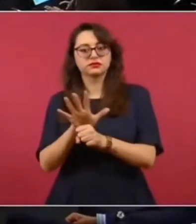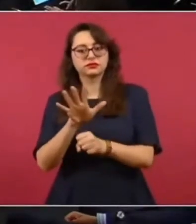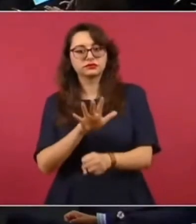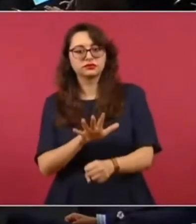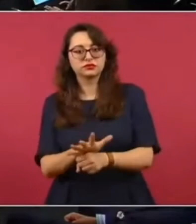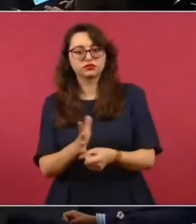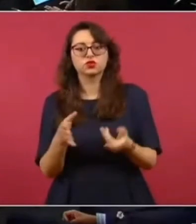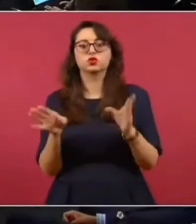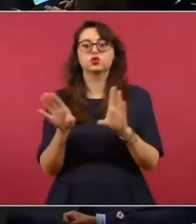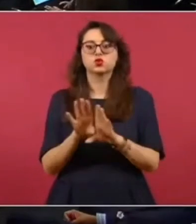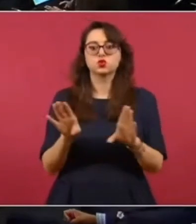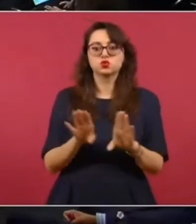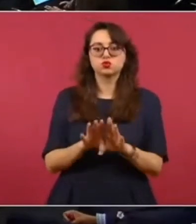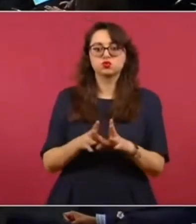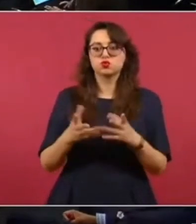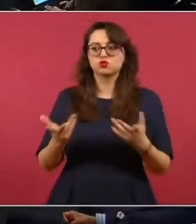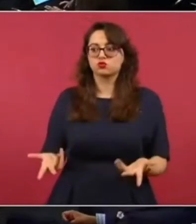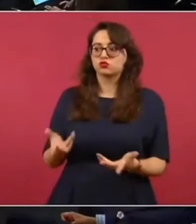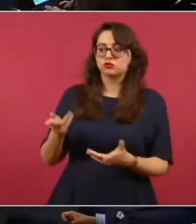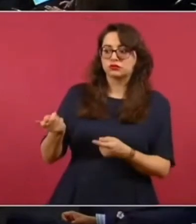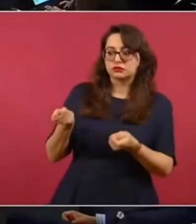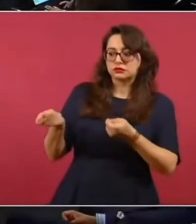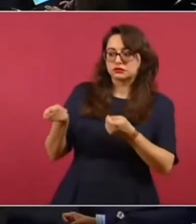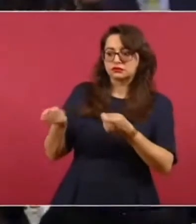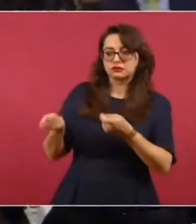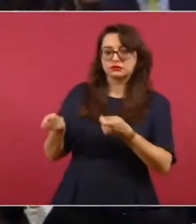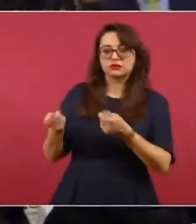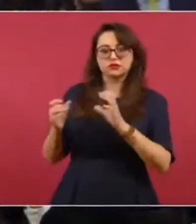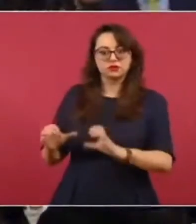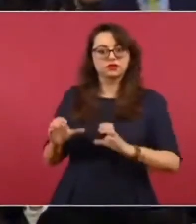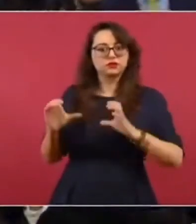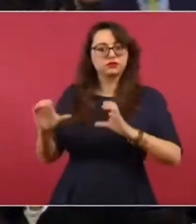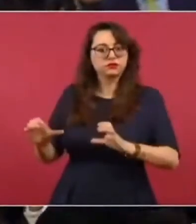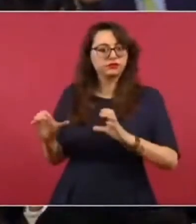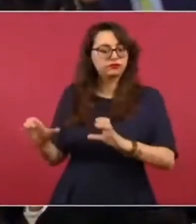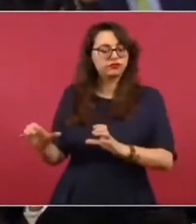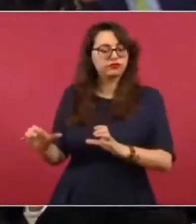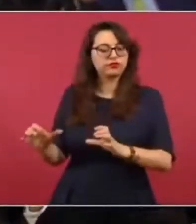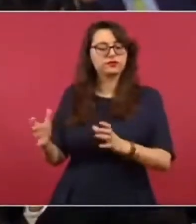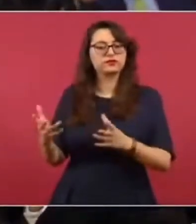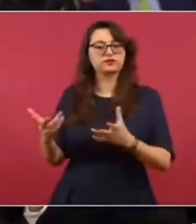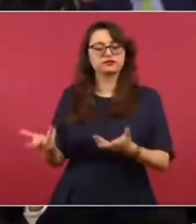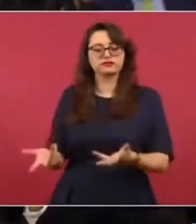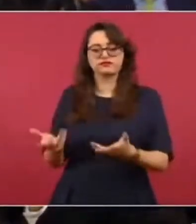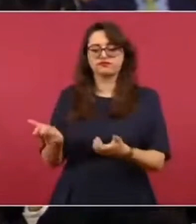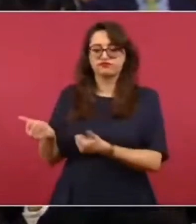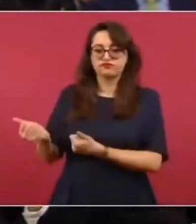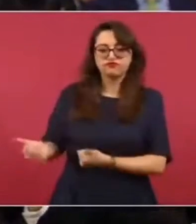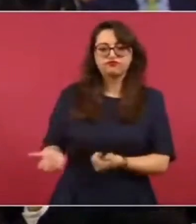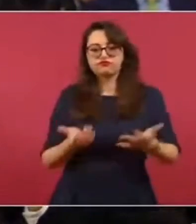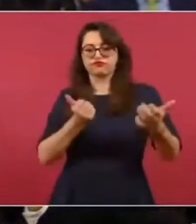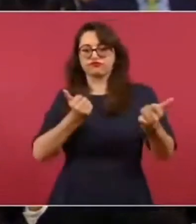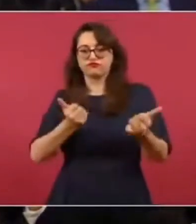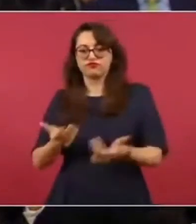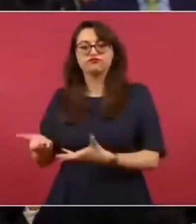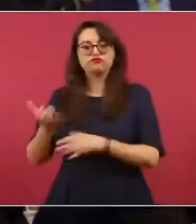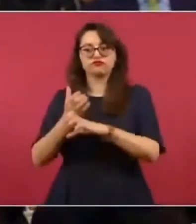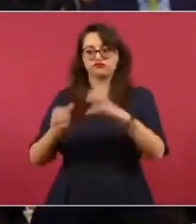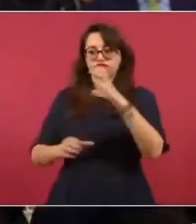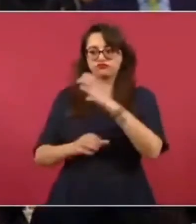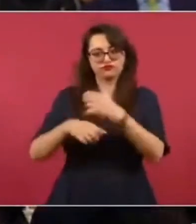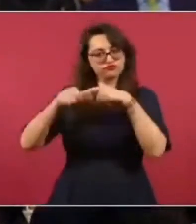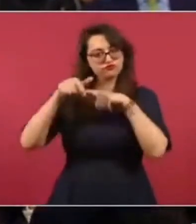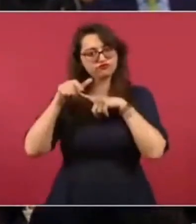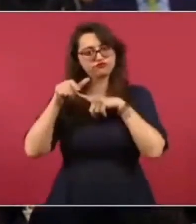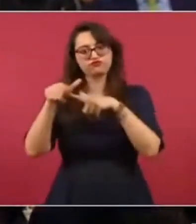pues, algo para controlar ese muelle y que se va a guardar en todo momento la integridad o el abastecimiento